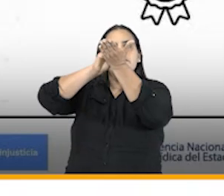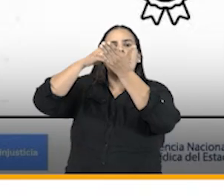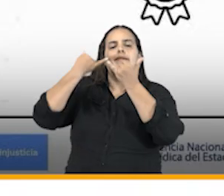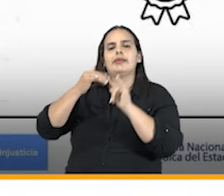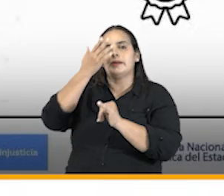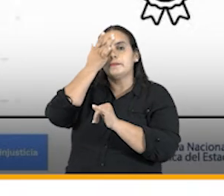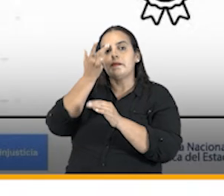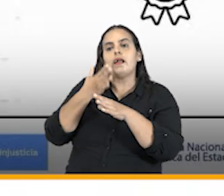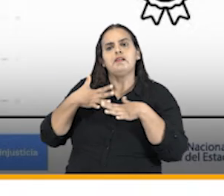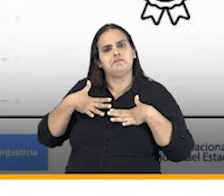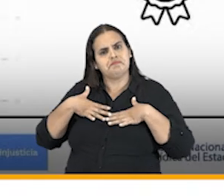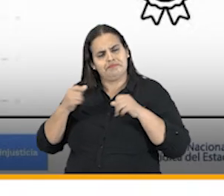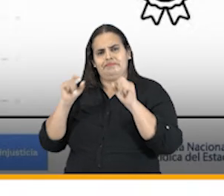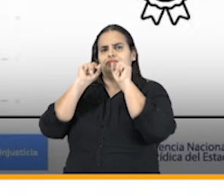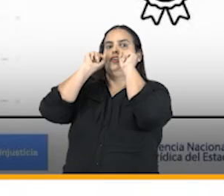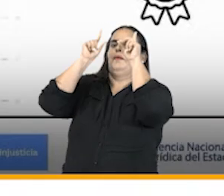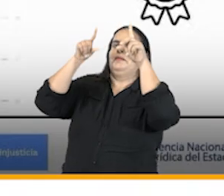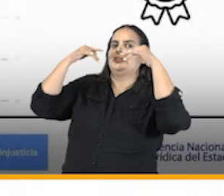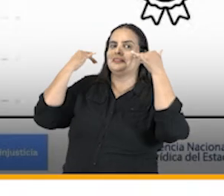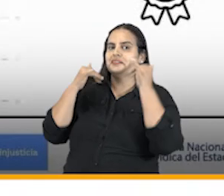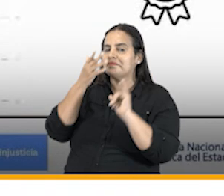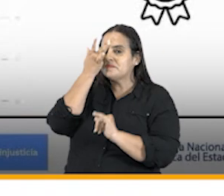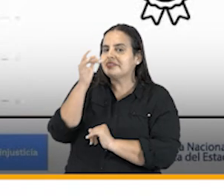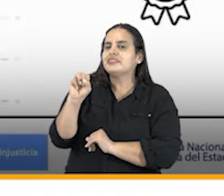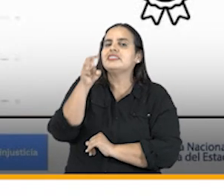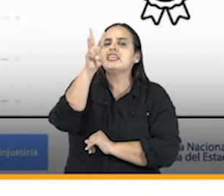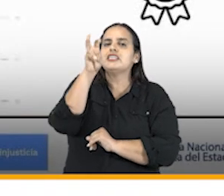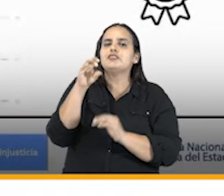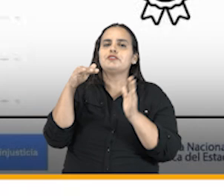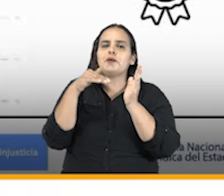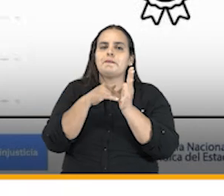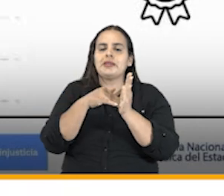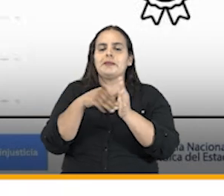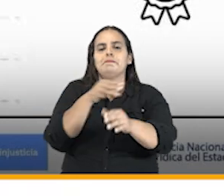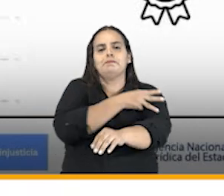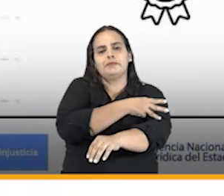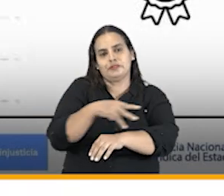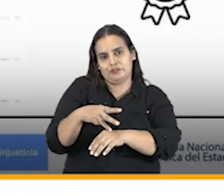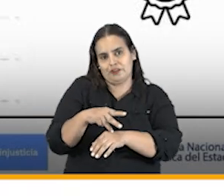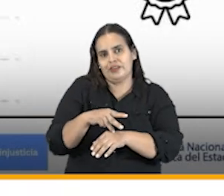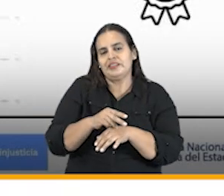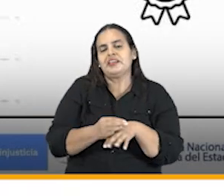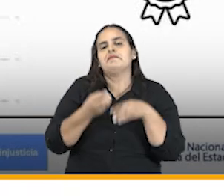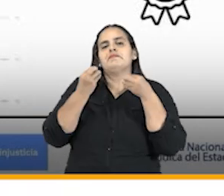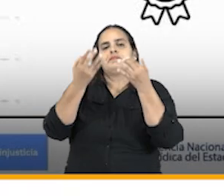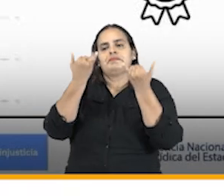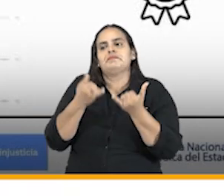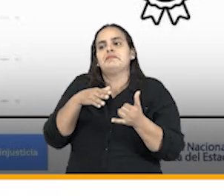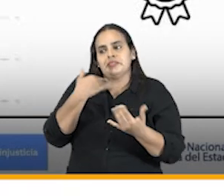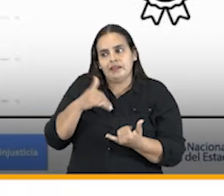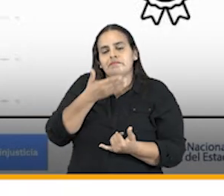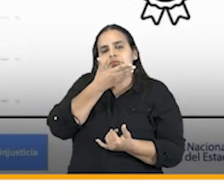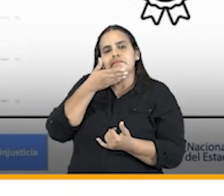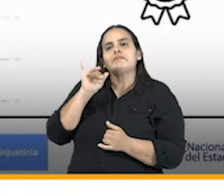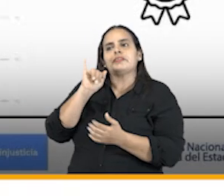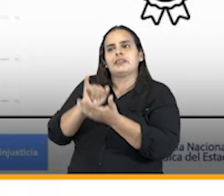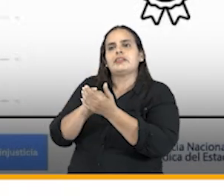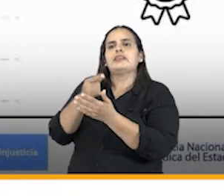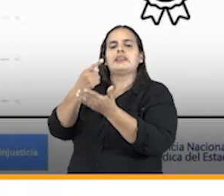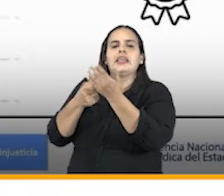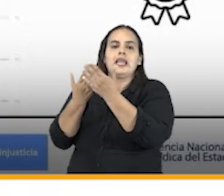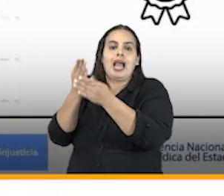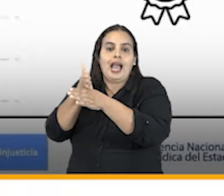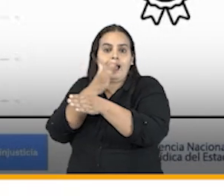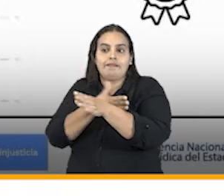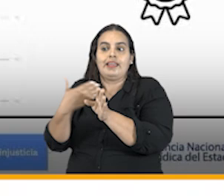tienen muy gratamente sorprendidos por 18 mil millones de pesos que podremos reclamar a los inversionistas